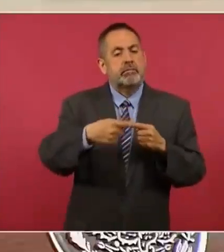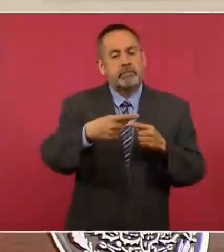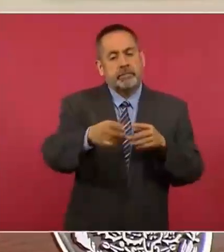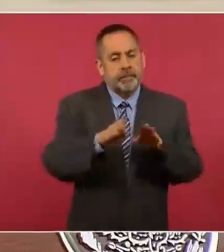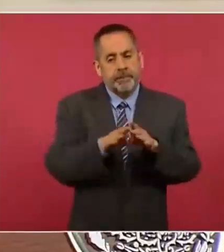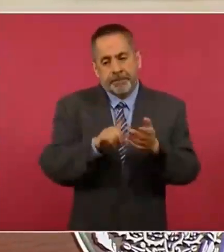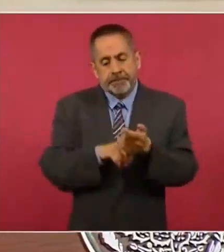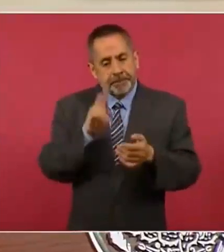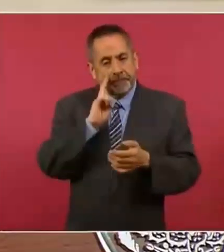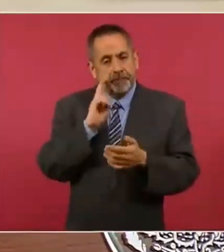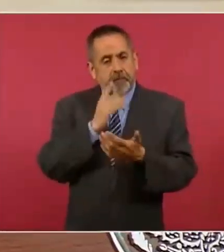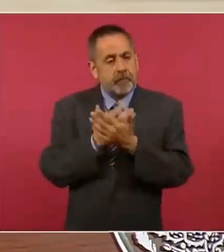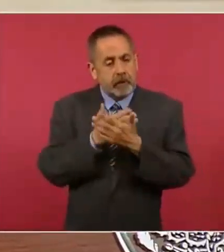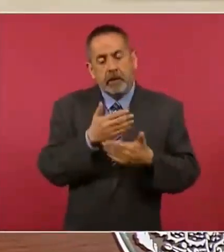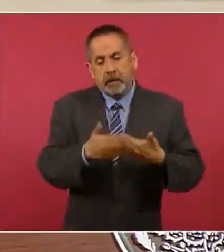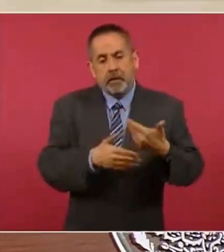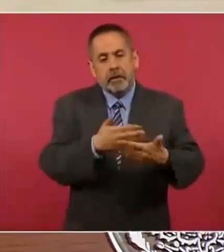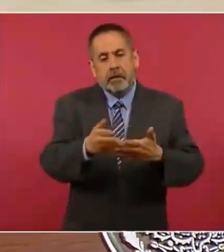Todavía